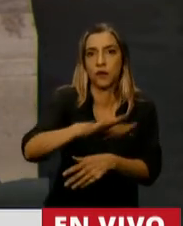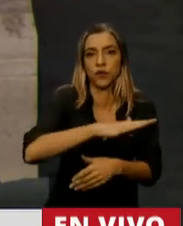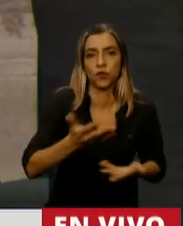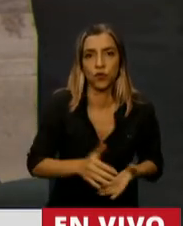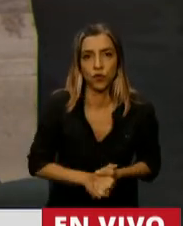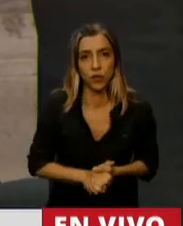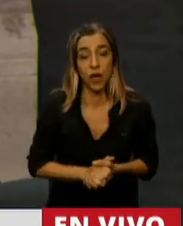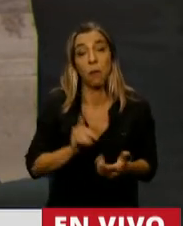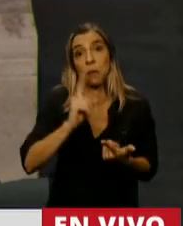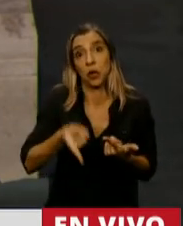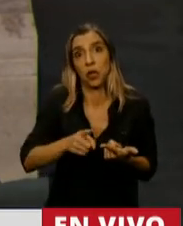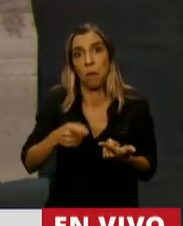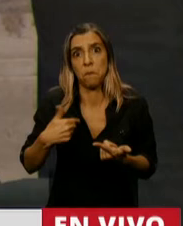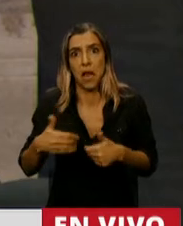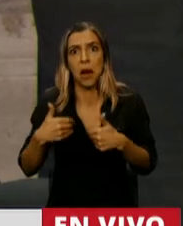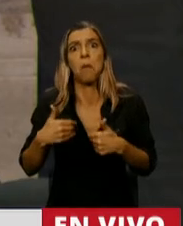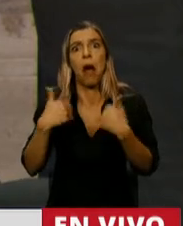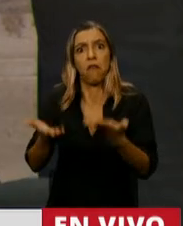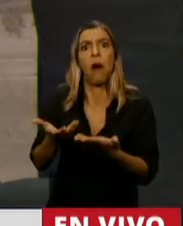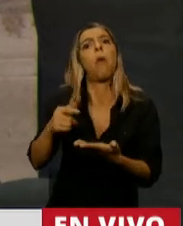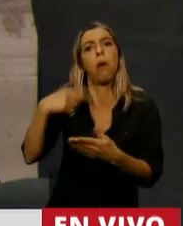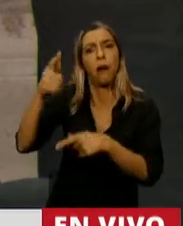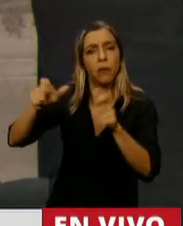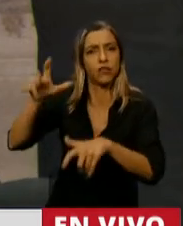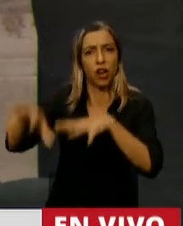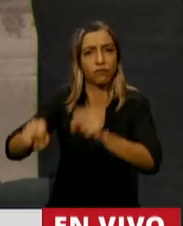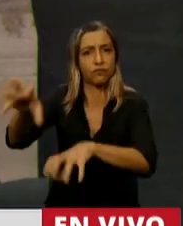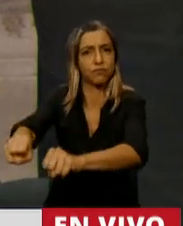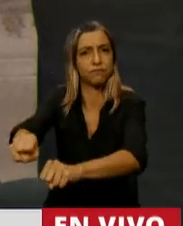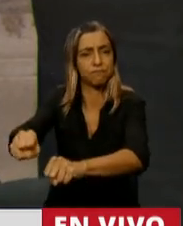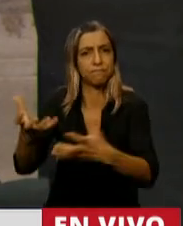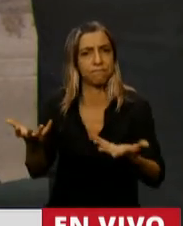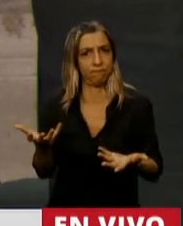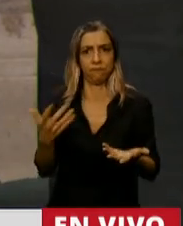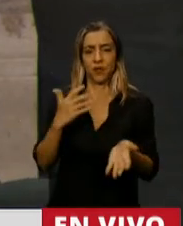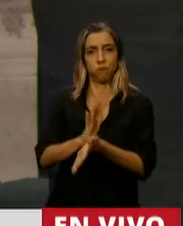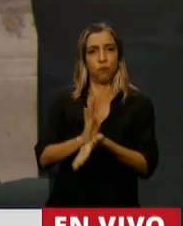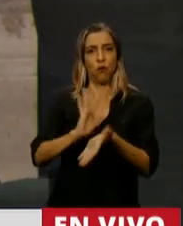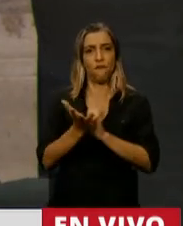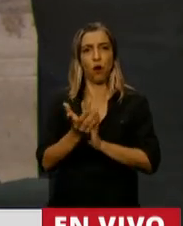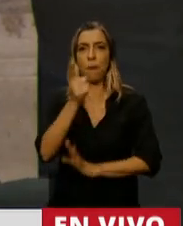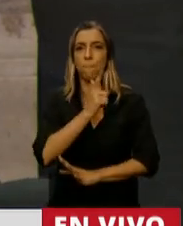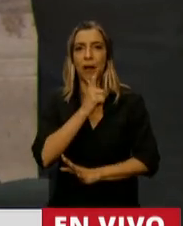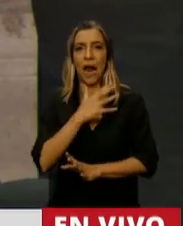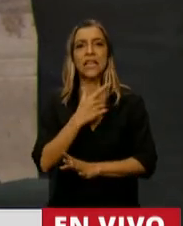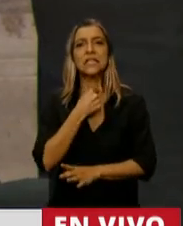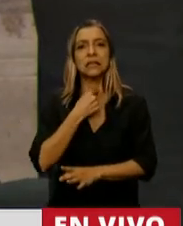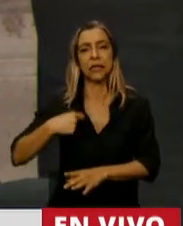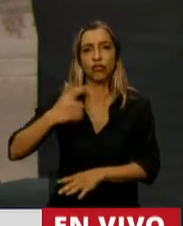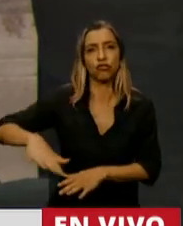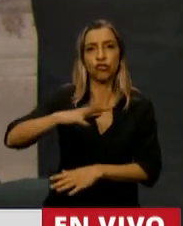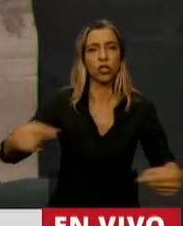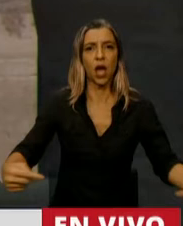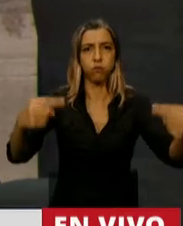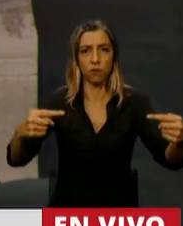Y por el otro lado avalan tomas de tierras, es decir, enfrentan ciudadanos contra ciudadanos. ¿Para qué se incrementa la